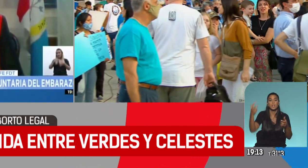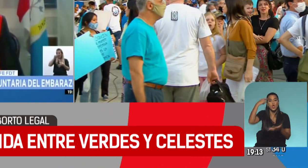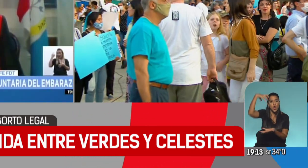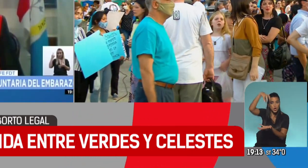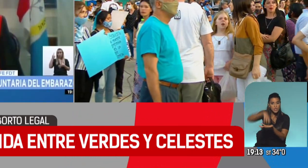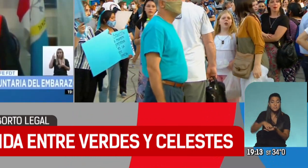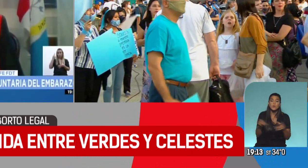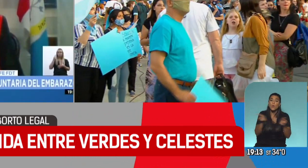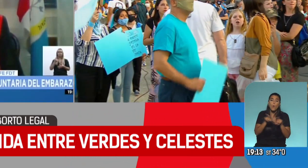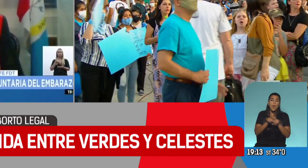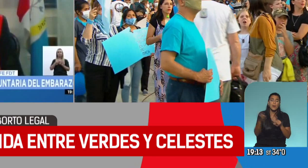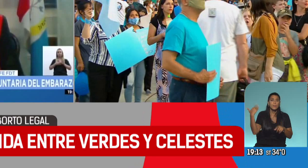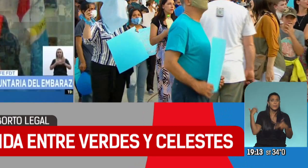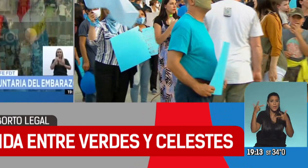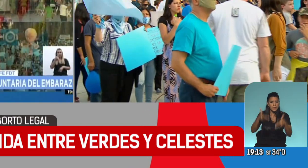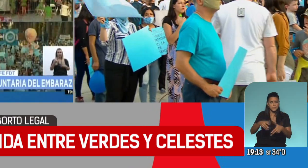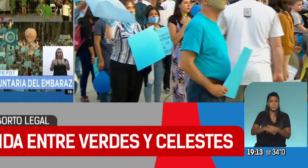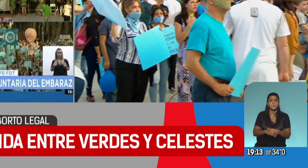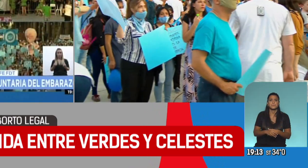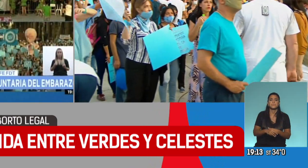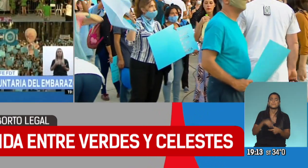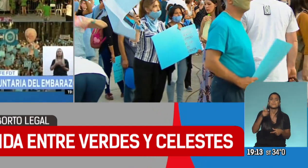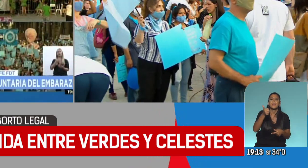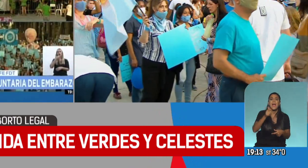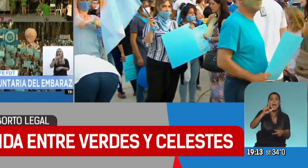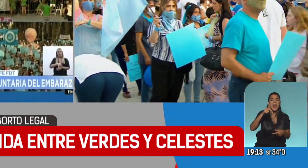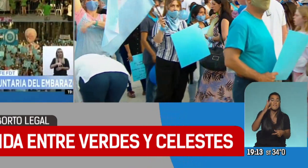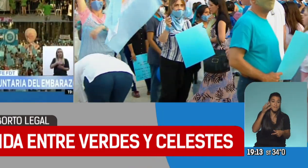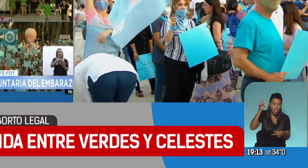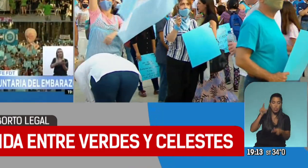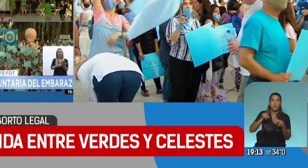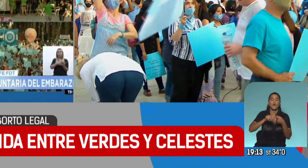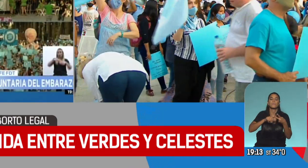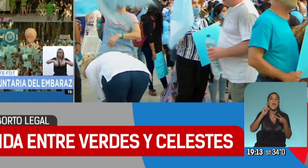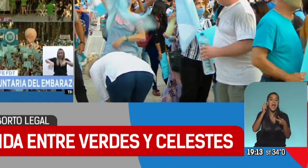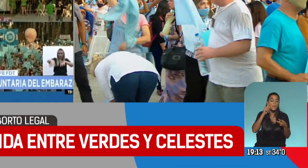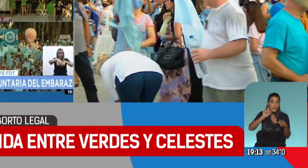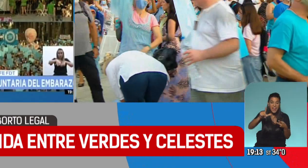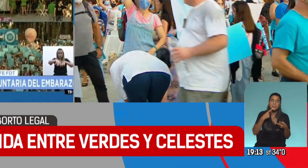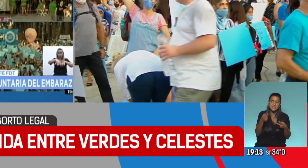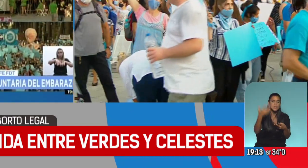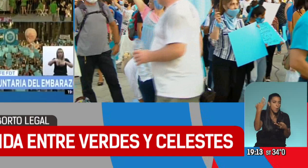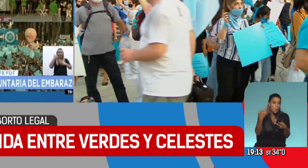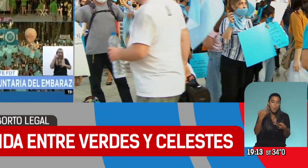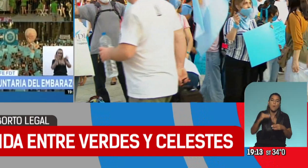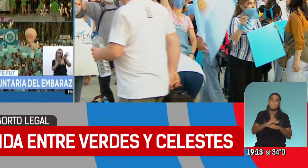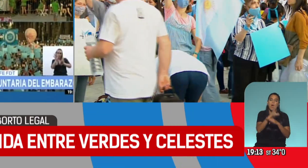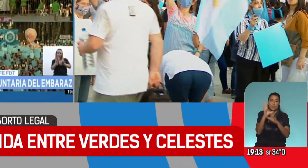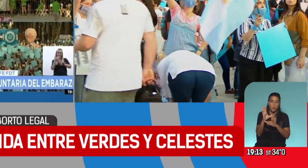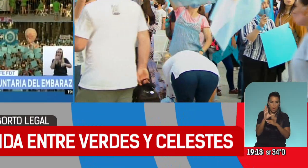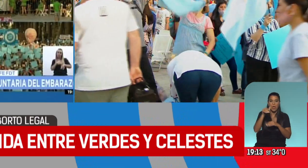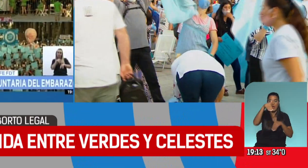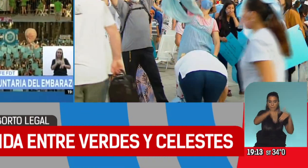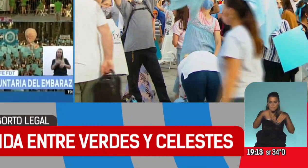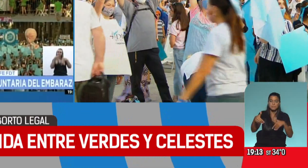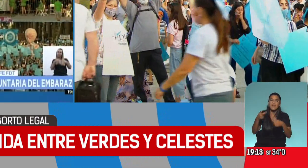que como bien decían también Alfredo y Gabriel, se estima que la votación sea en horas de la madrugada, teniendo en cuenta la cantidad